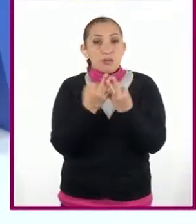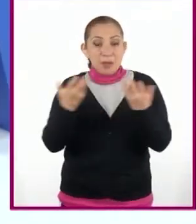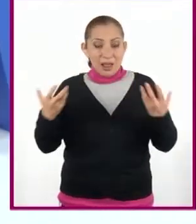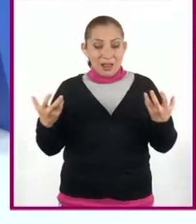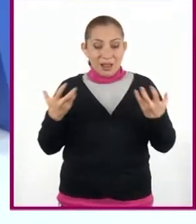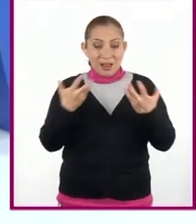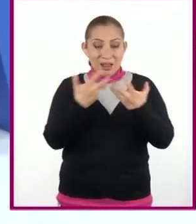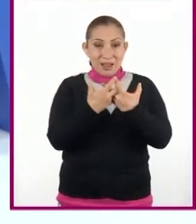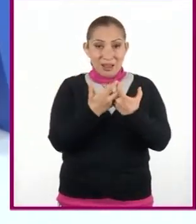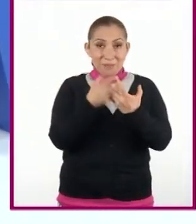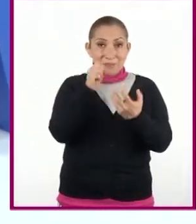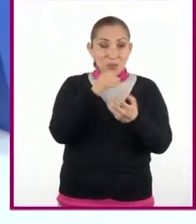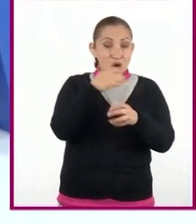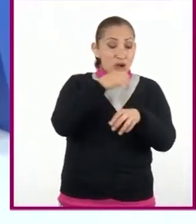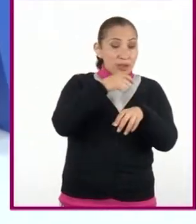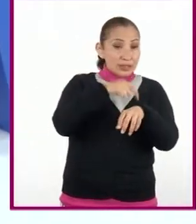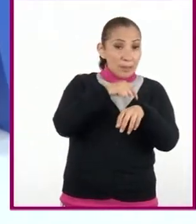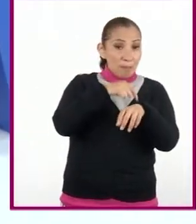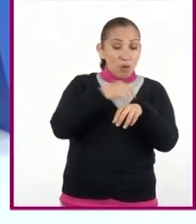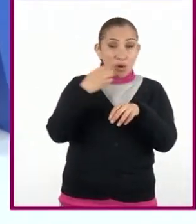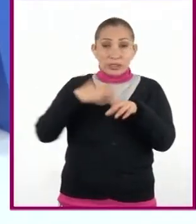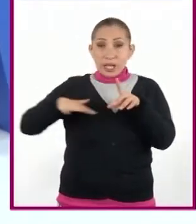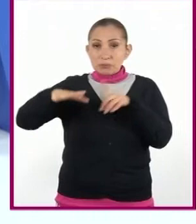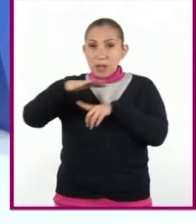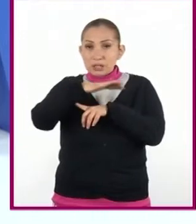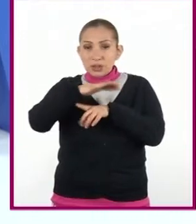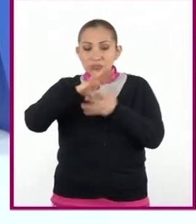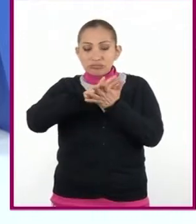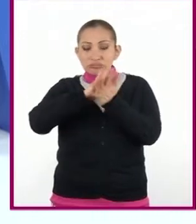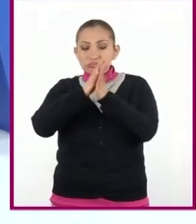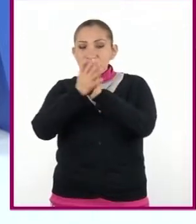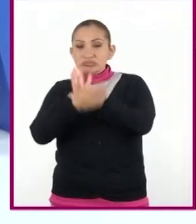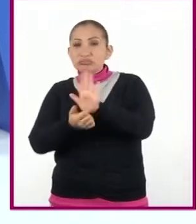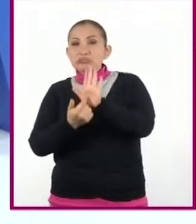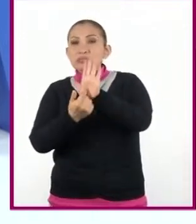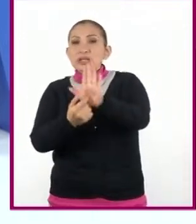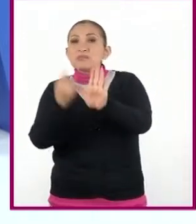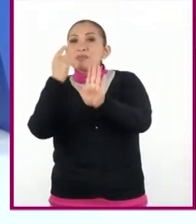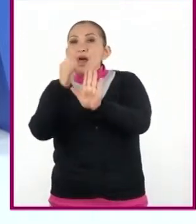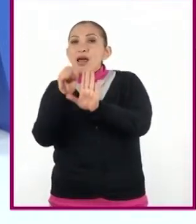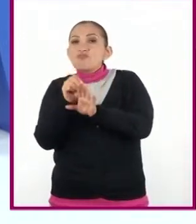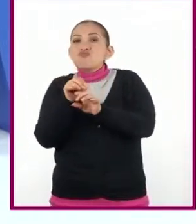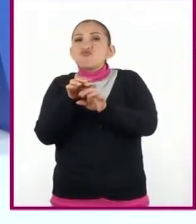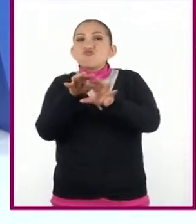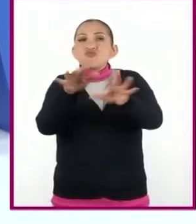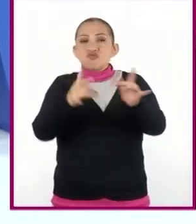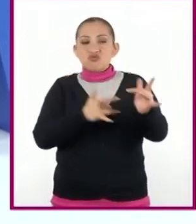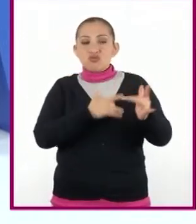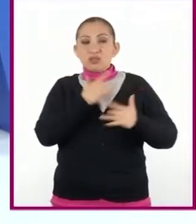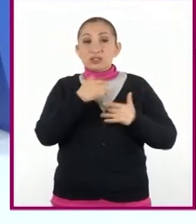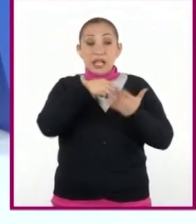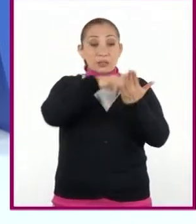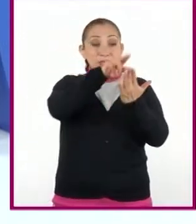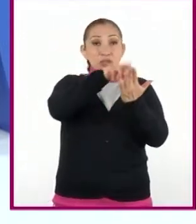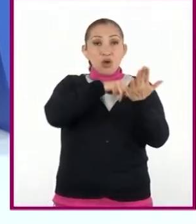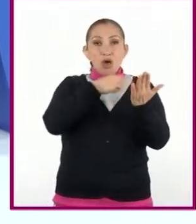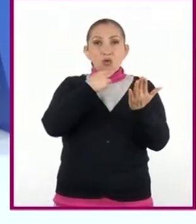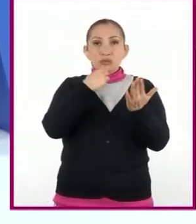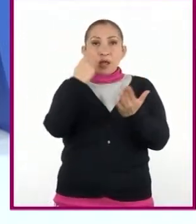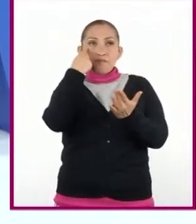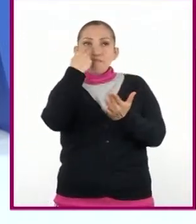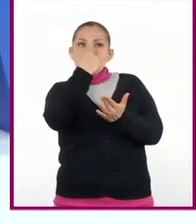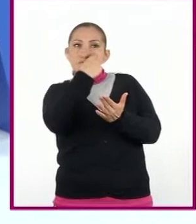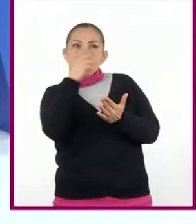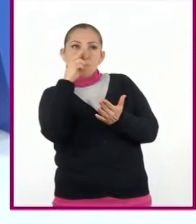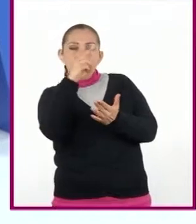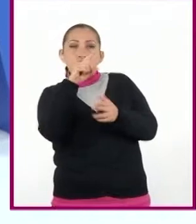estos elementos ayudan a recrear una atmósfera y a transmitir sensaciones. Las pinturas utilizan recursos visuales